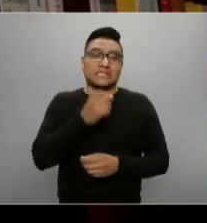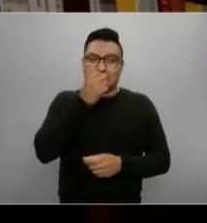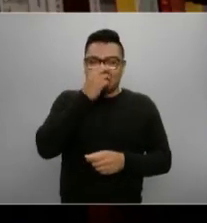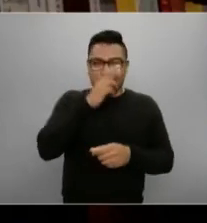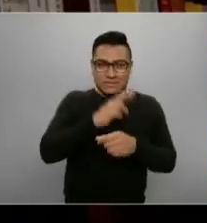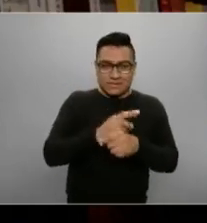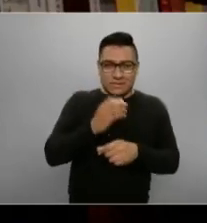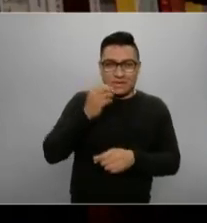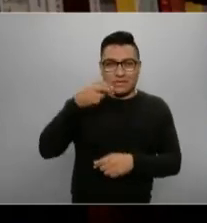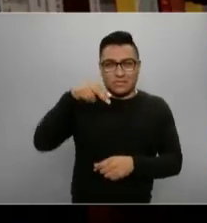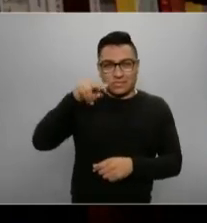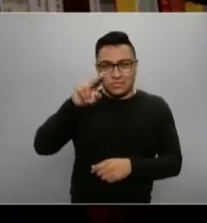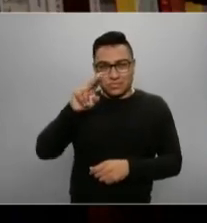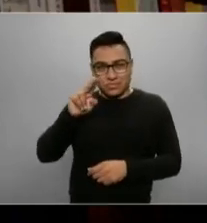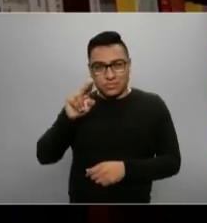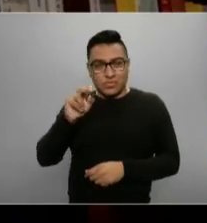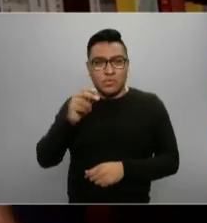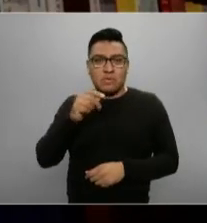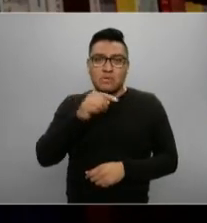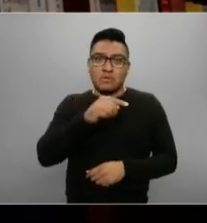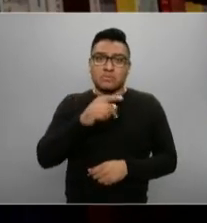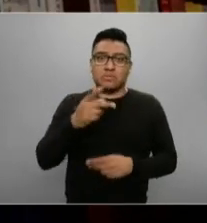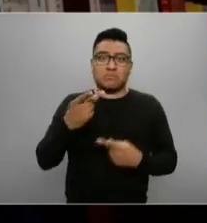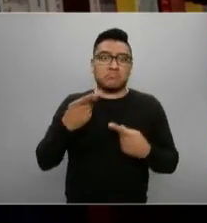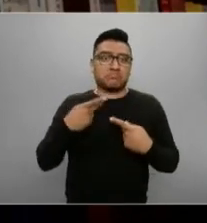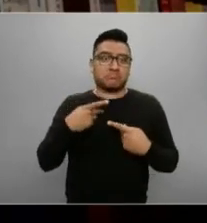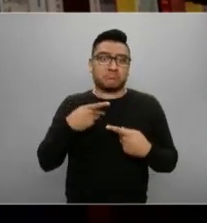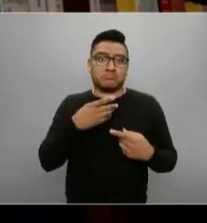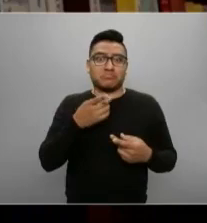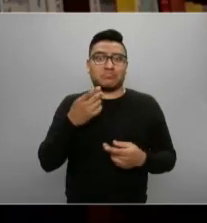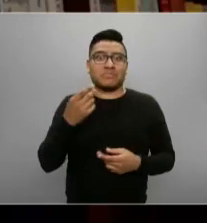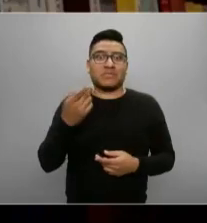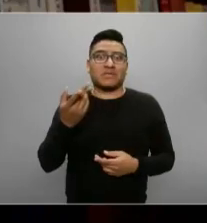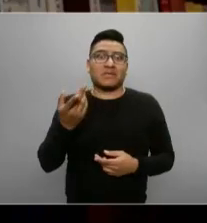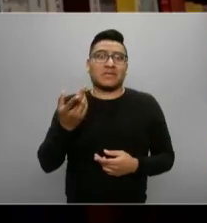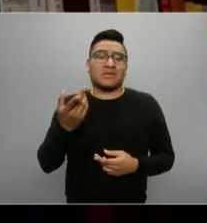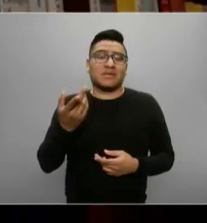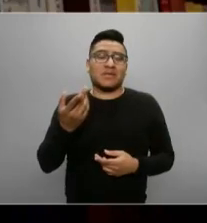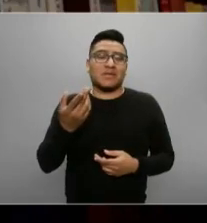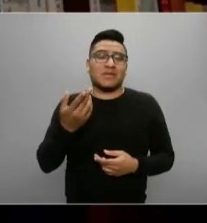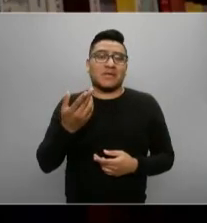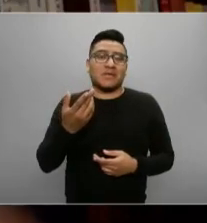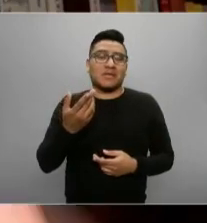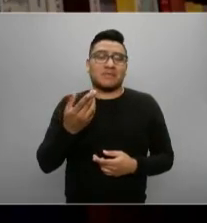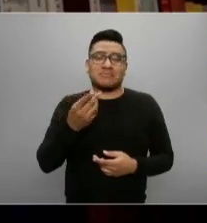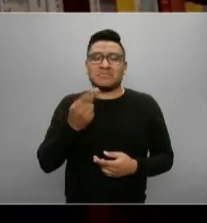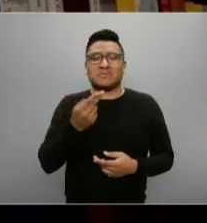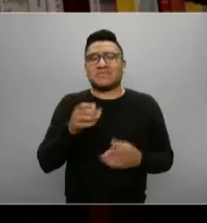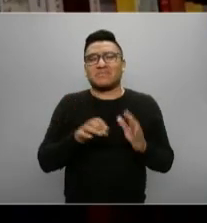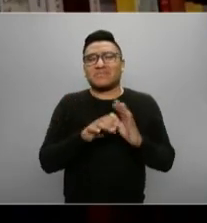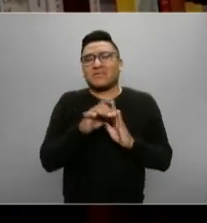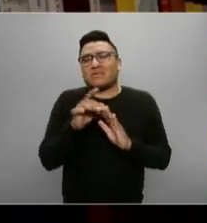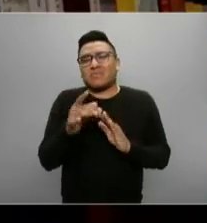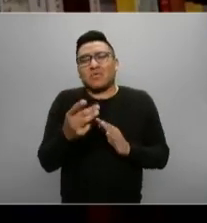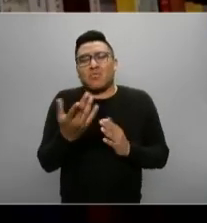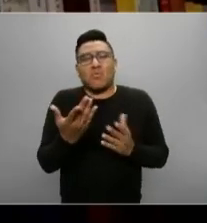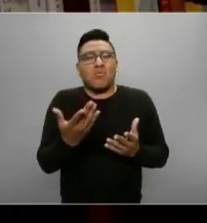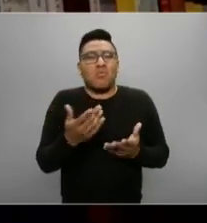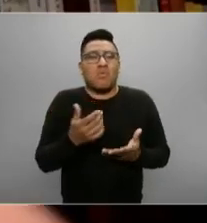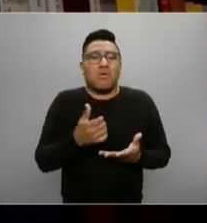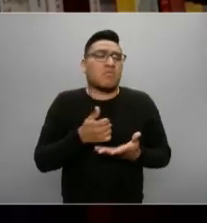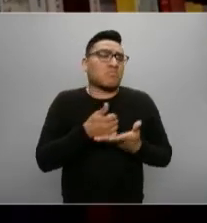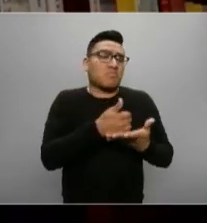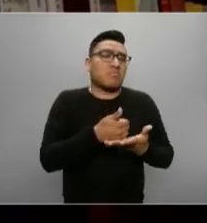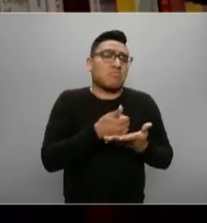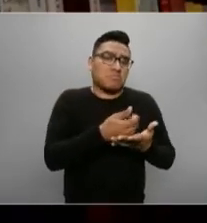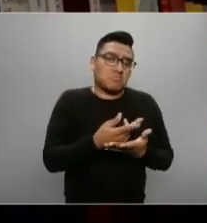un margen relativamente estrecho de acción, necesita mandatos, en este caso, un mandato de la Asamblea, que